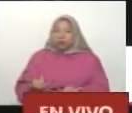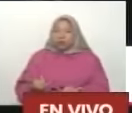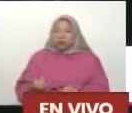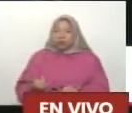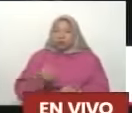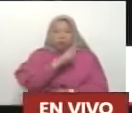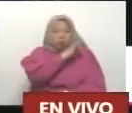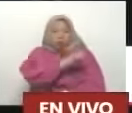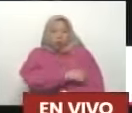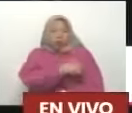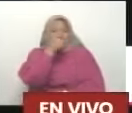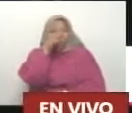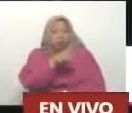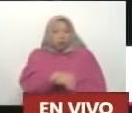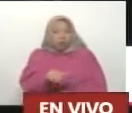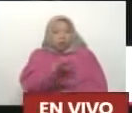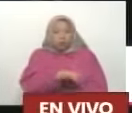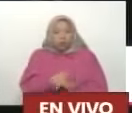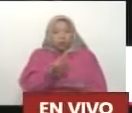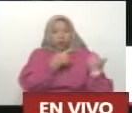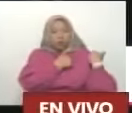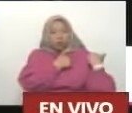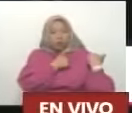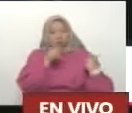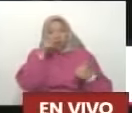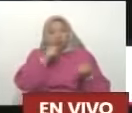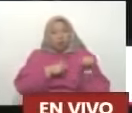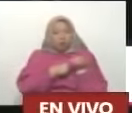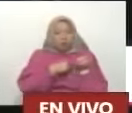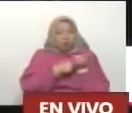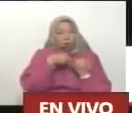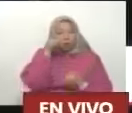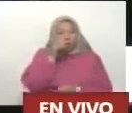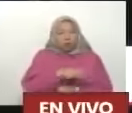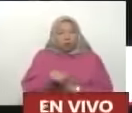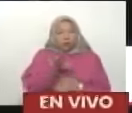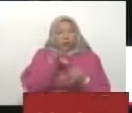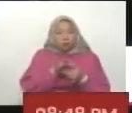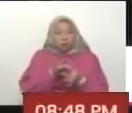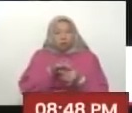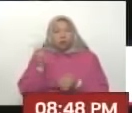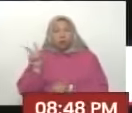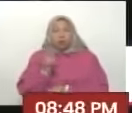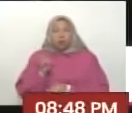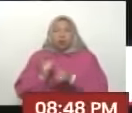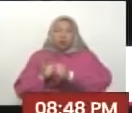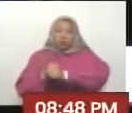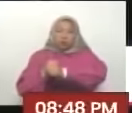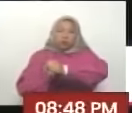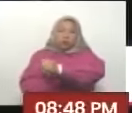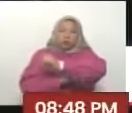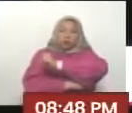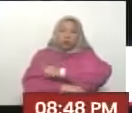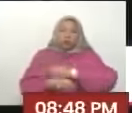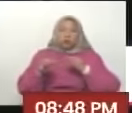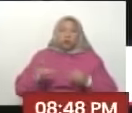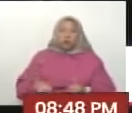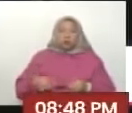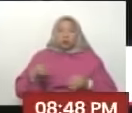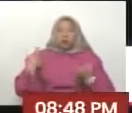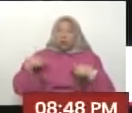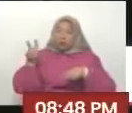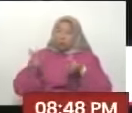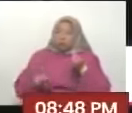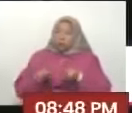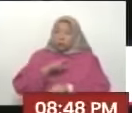empoderar al pueblo, respaldar al pueblo, unificar al pueblo desde las bases, como la gente se expresó